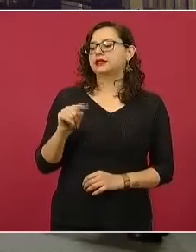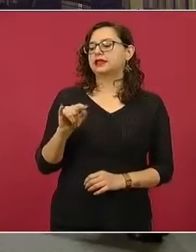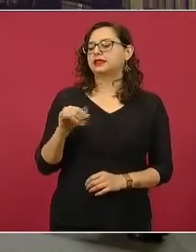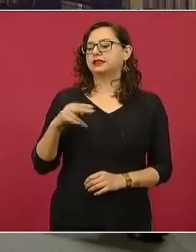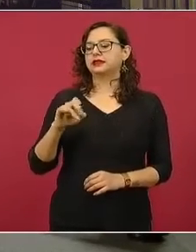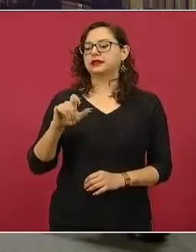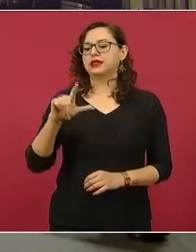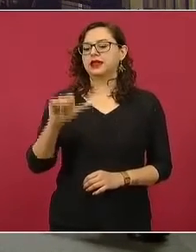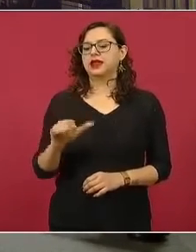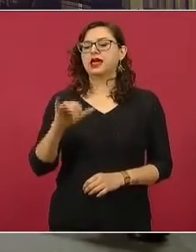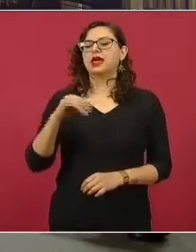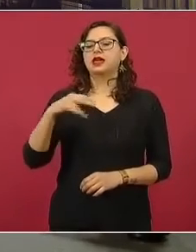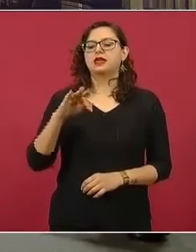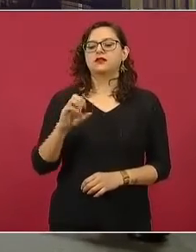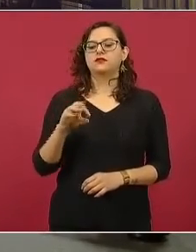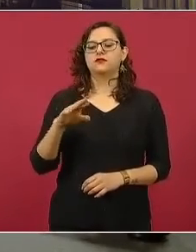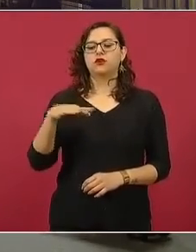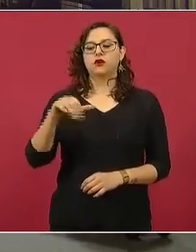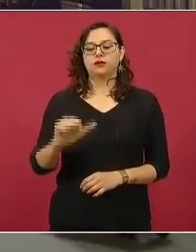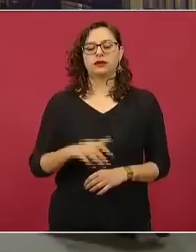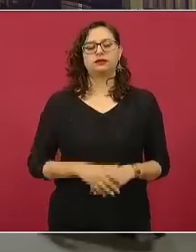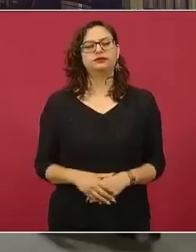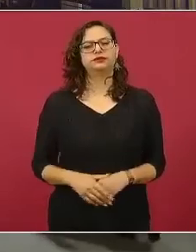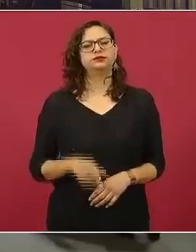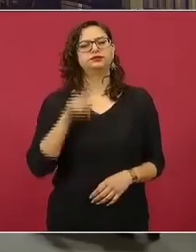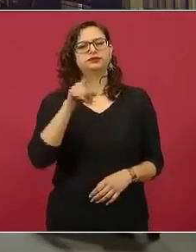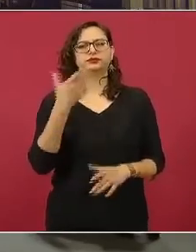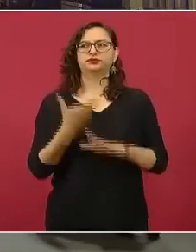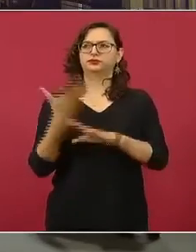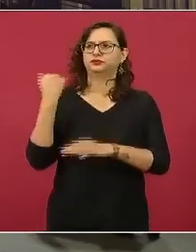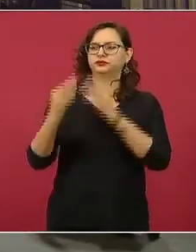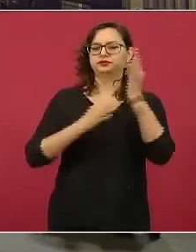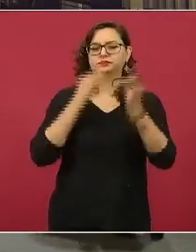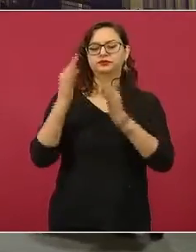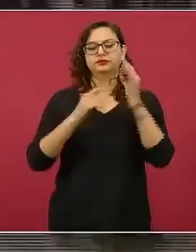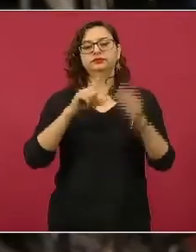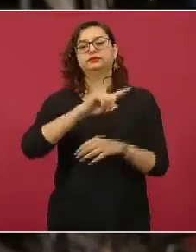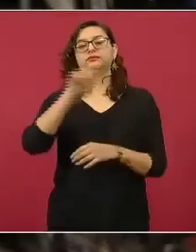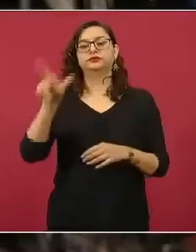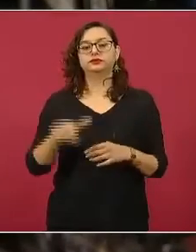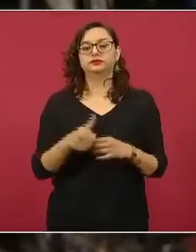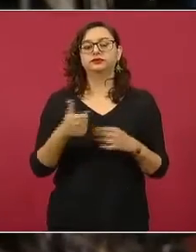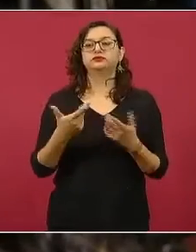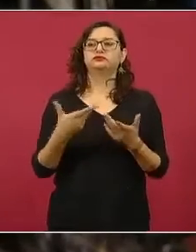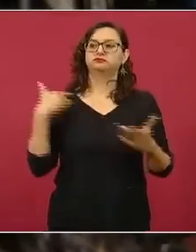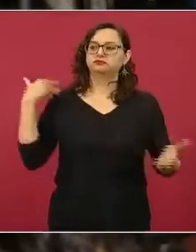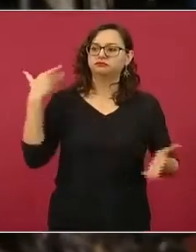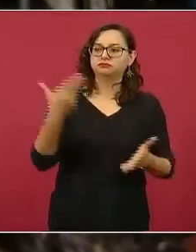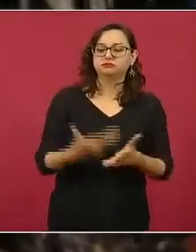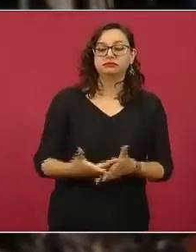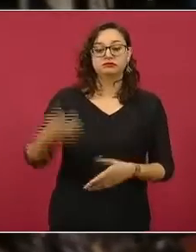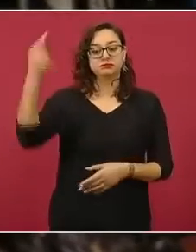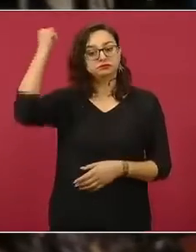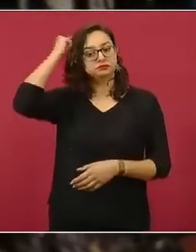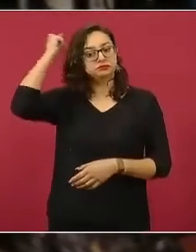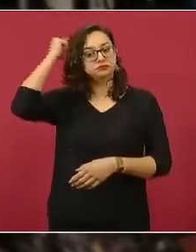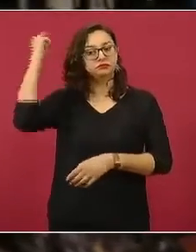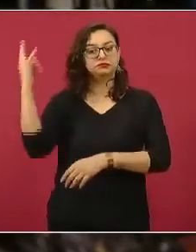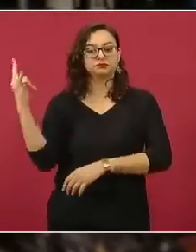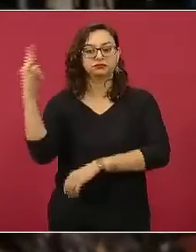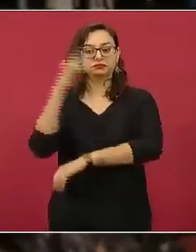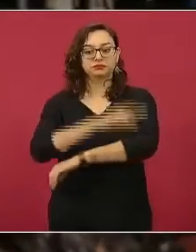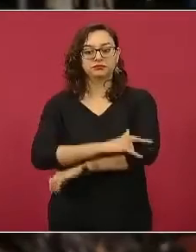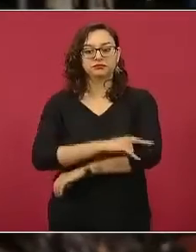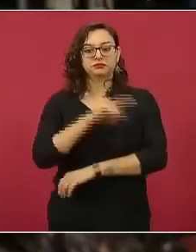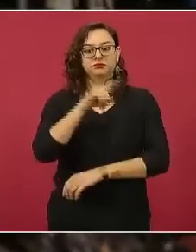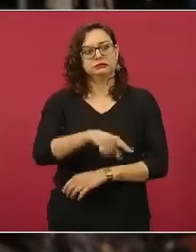informó que había corrupción en el aeropuerto de Texcoco y por sobreprecio se canceló ese aeropuerto. Le recuerdo que usted recibió información de